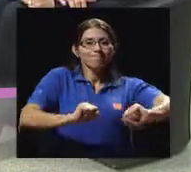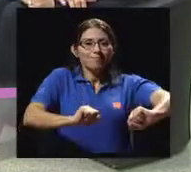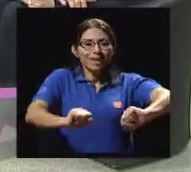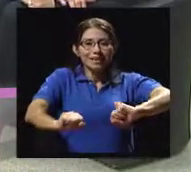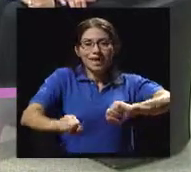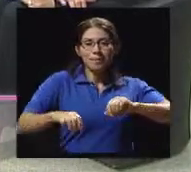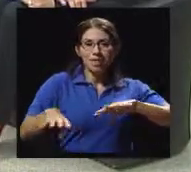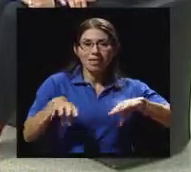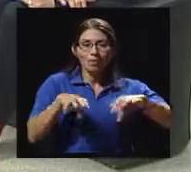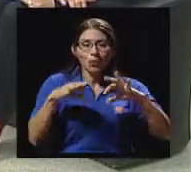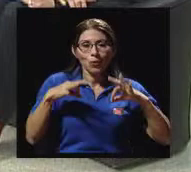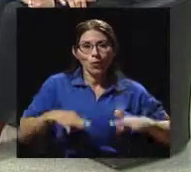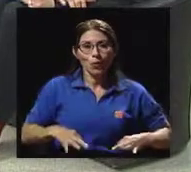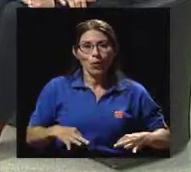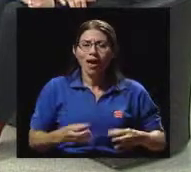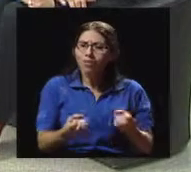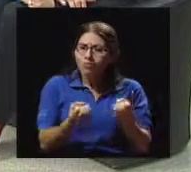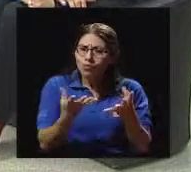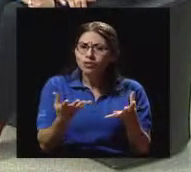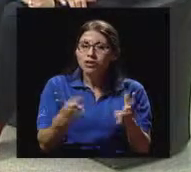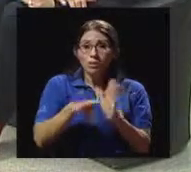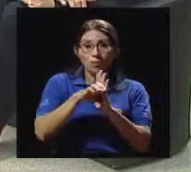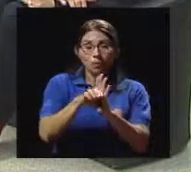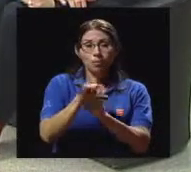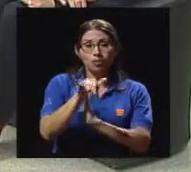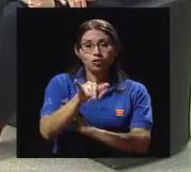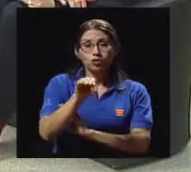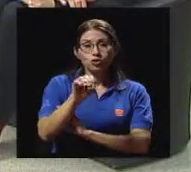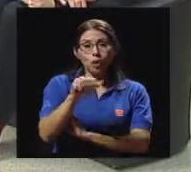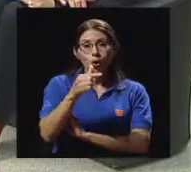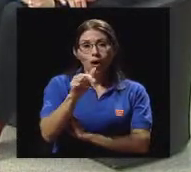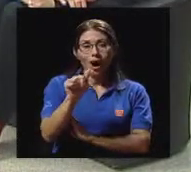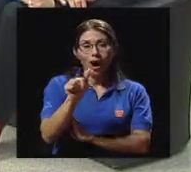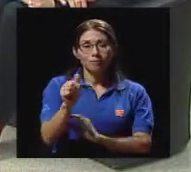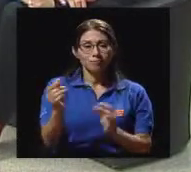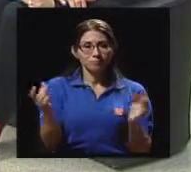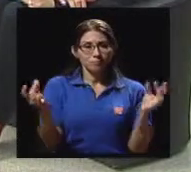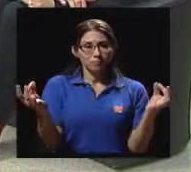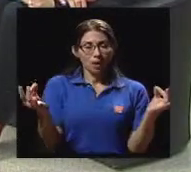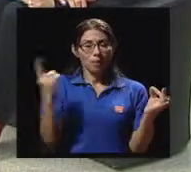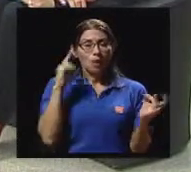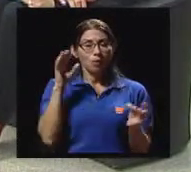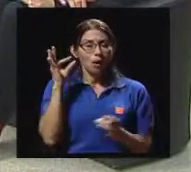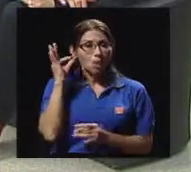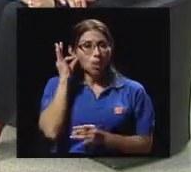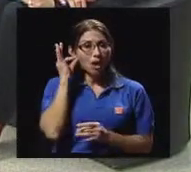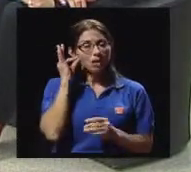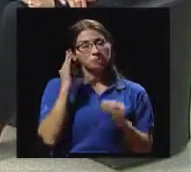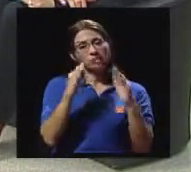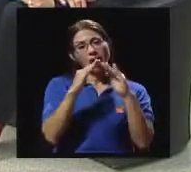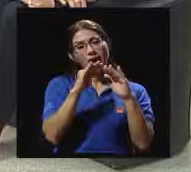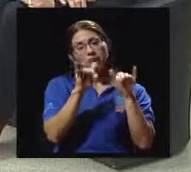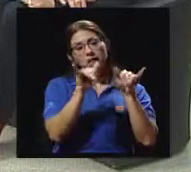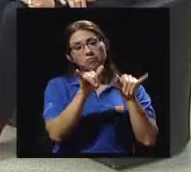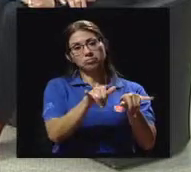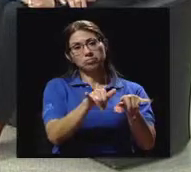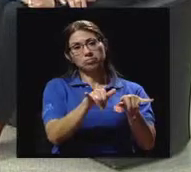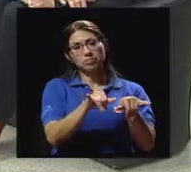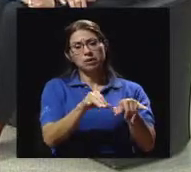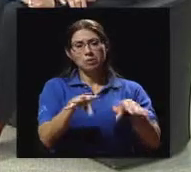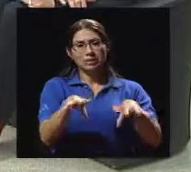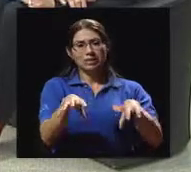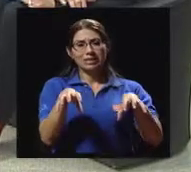Hay muchas actividades. El yoga para una mujer de casa que pasa muy estresada